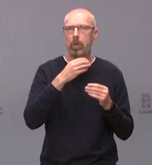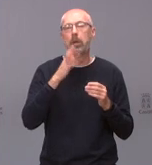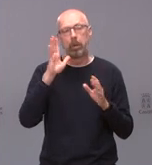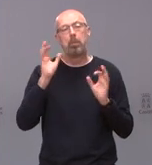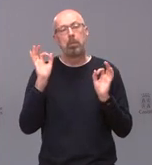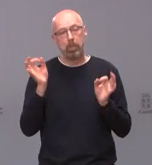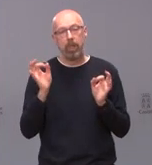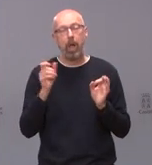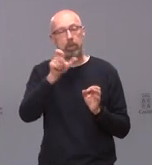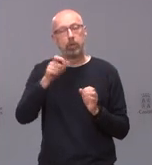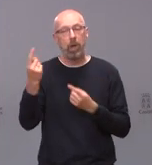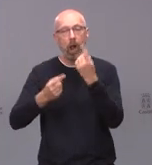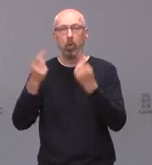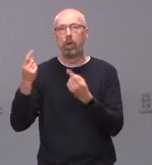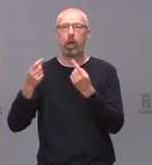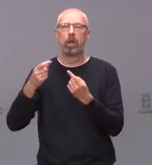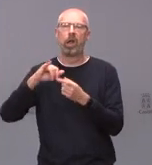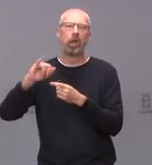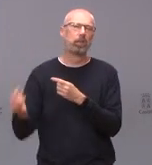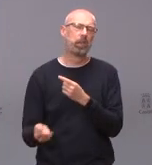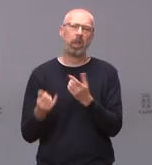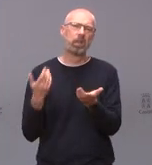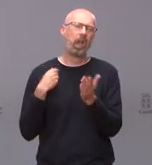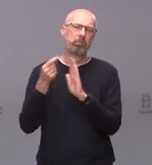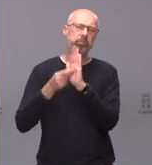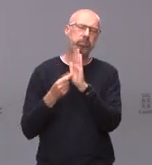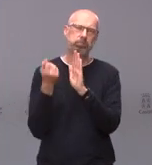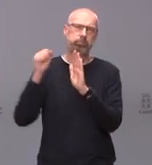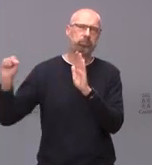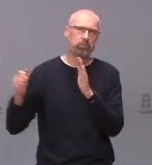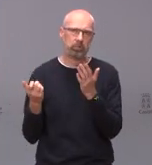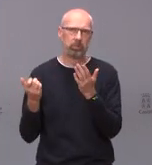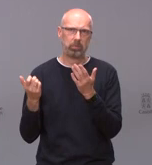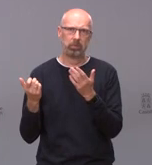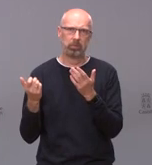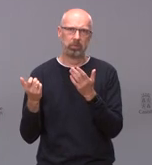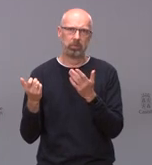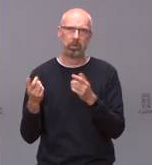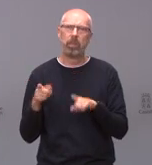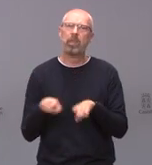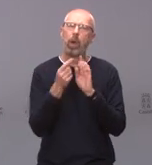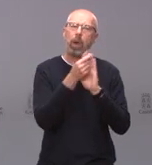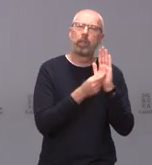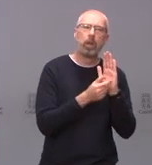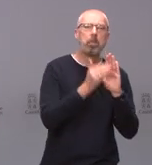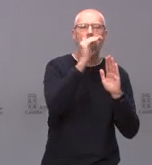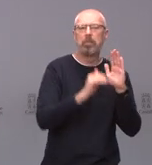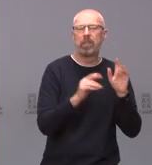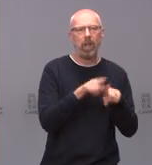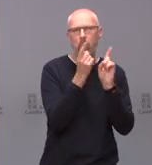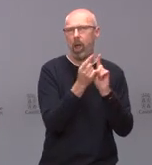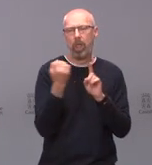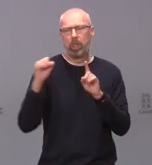agotada y que tiende a saltarse las restricciones sean estas cuáles sean nuestra obligación